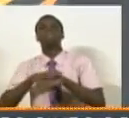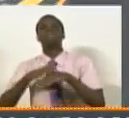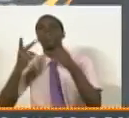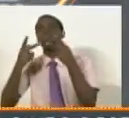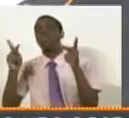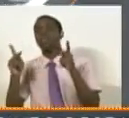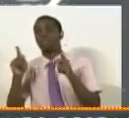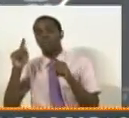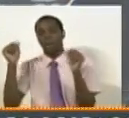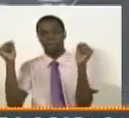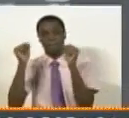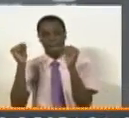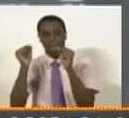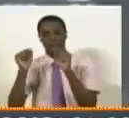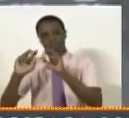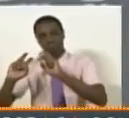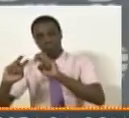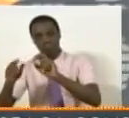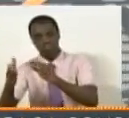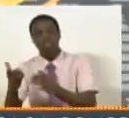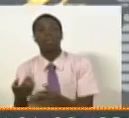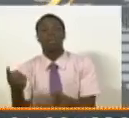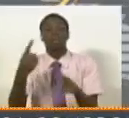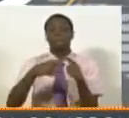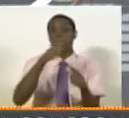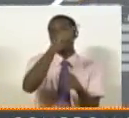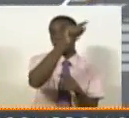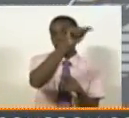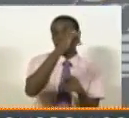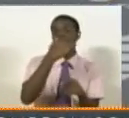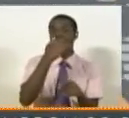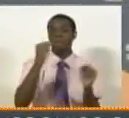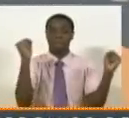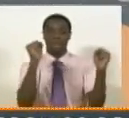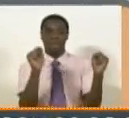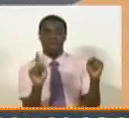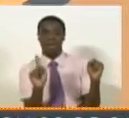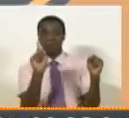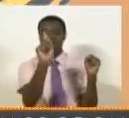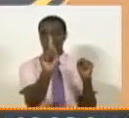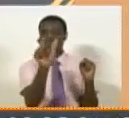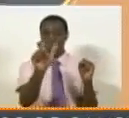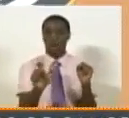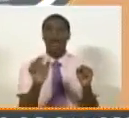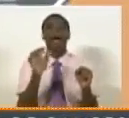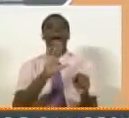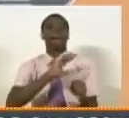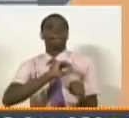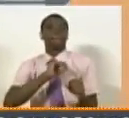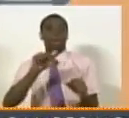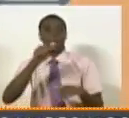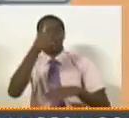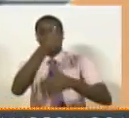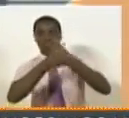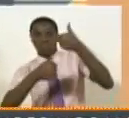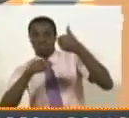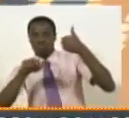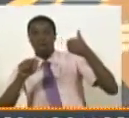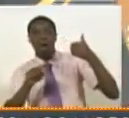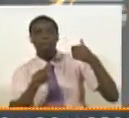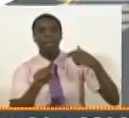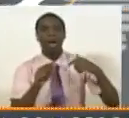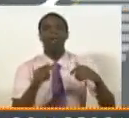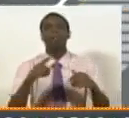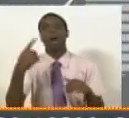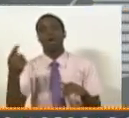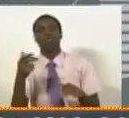allá en la Ciudad de Mérida y Estado de Mérida enviamos al subdirector nacional del 6CPC con un equipo especial de la División de Homicidios que se